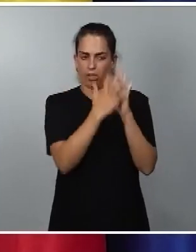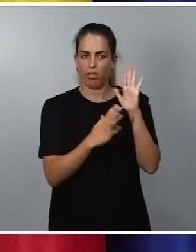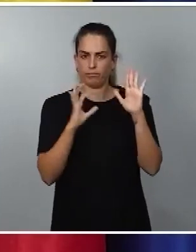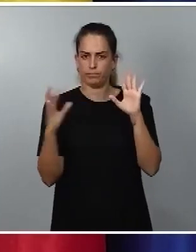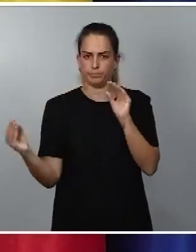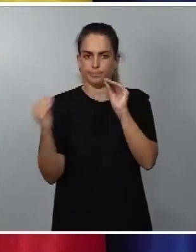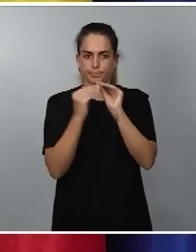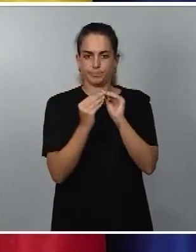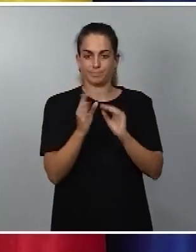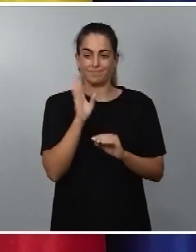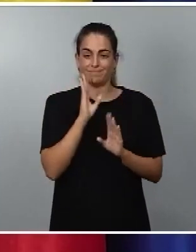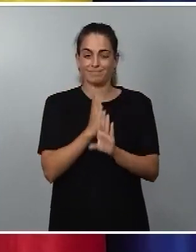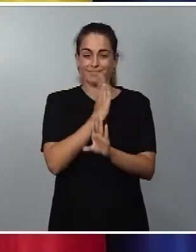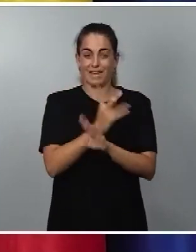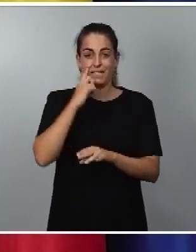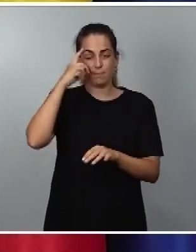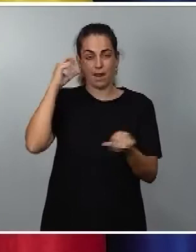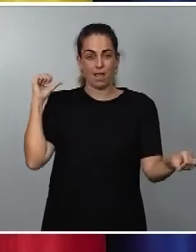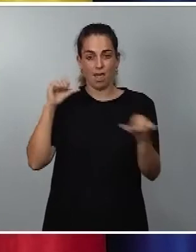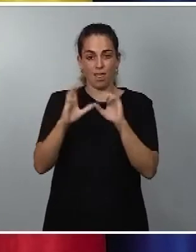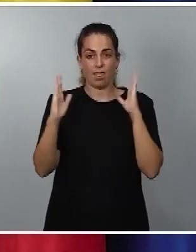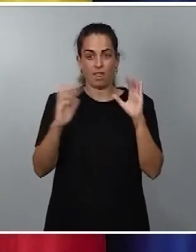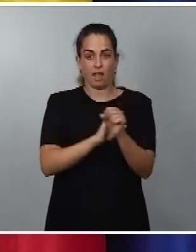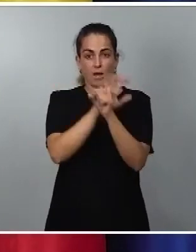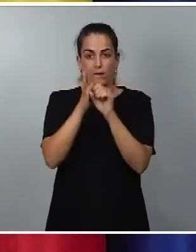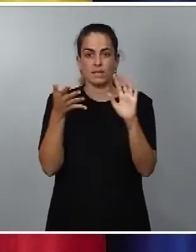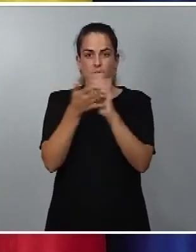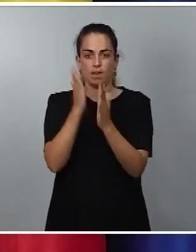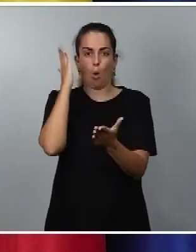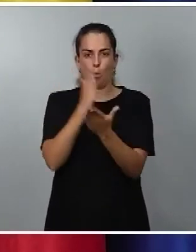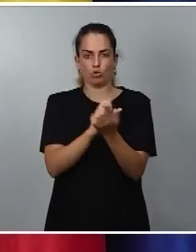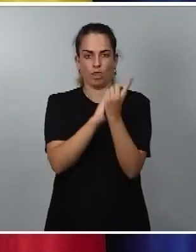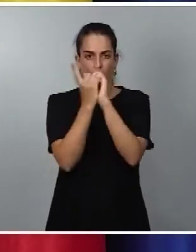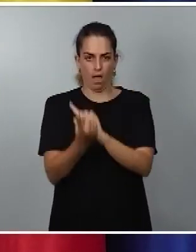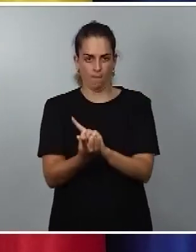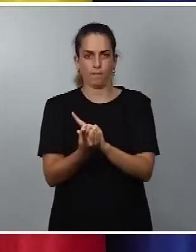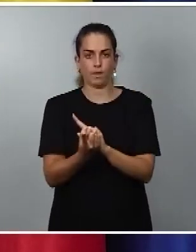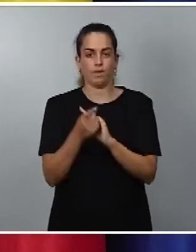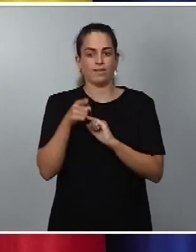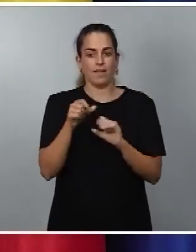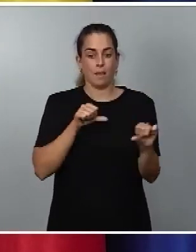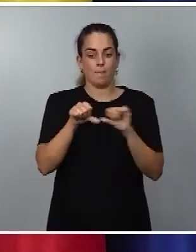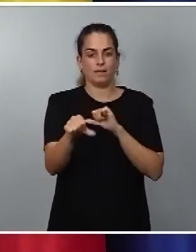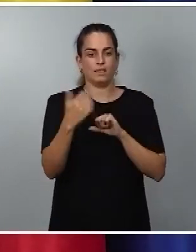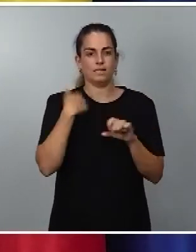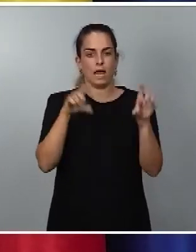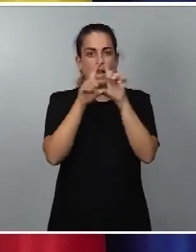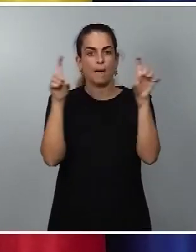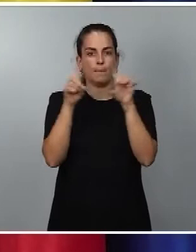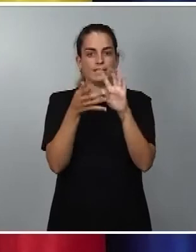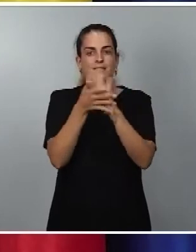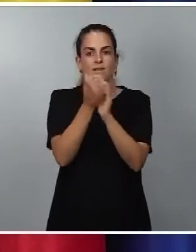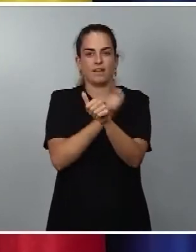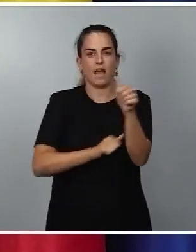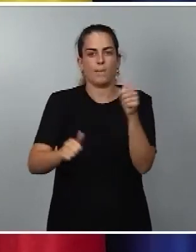vivida en la pandemia ha marcado, sin duda alguna, un antes y un después. Y ahí que hacen que esta agencia sea una prioridad política